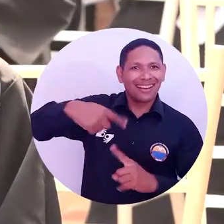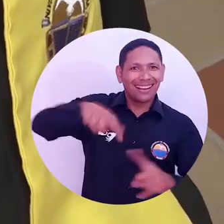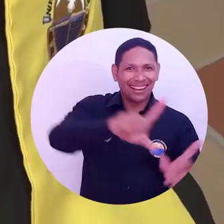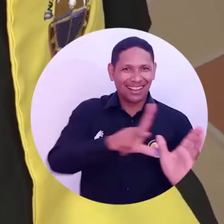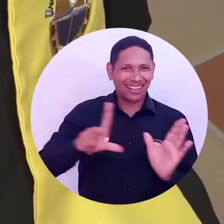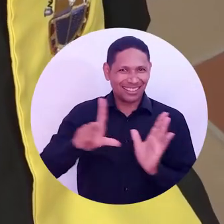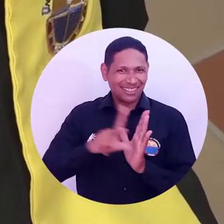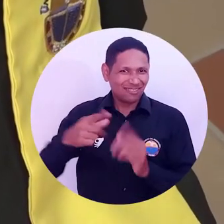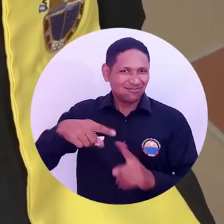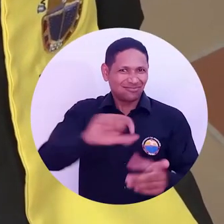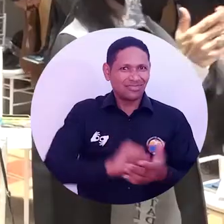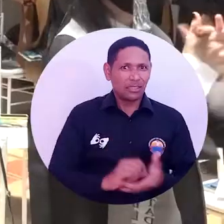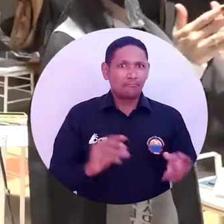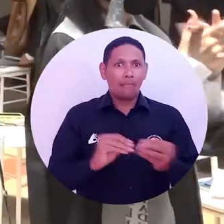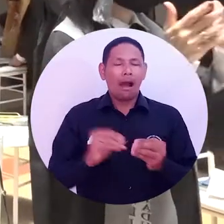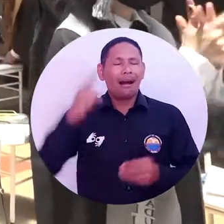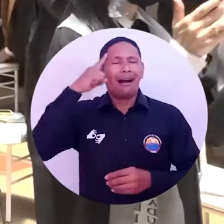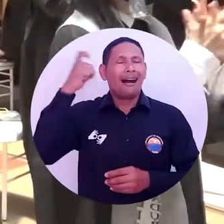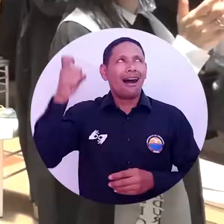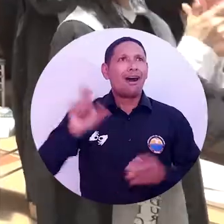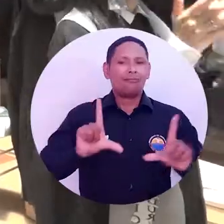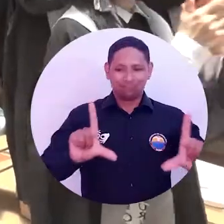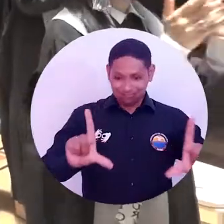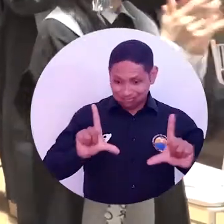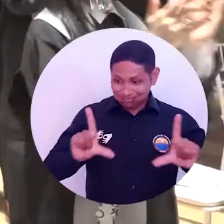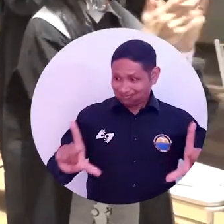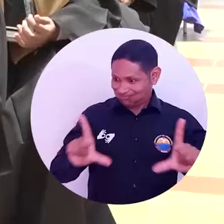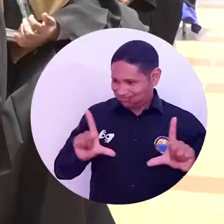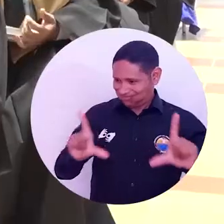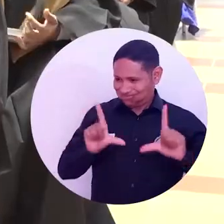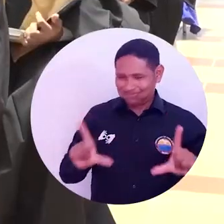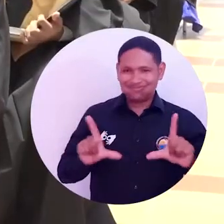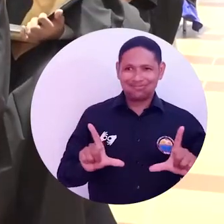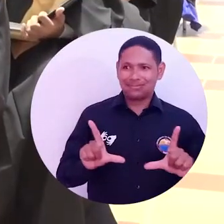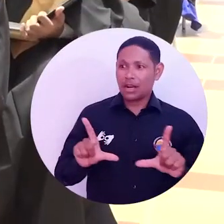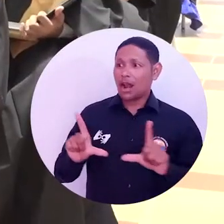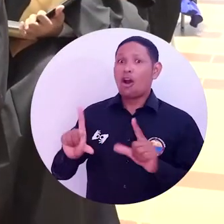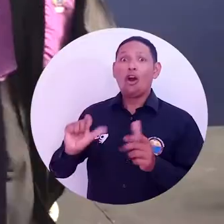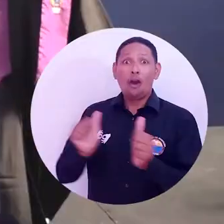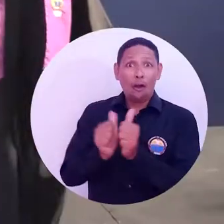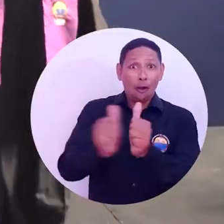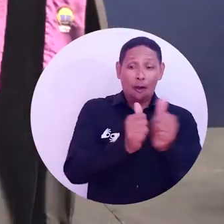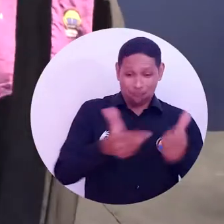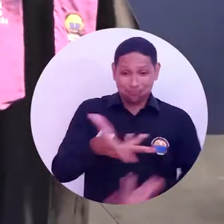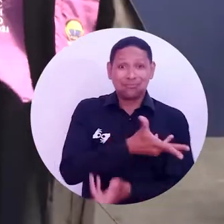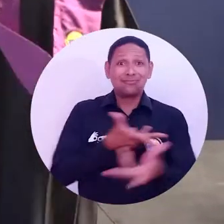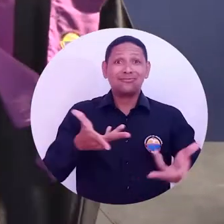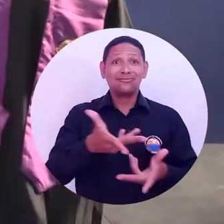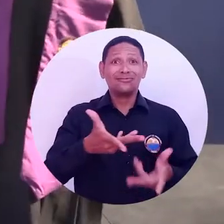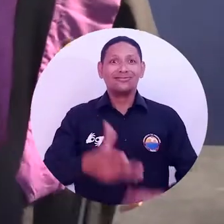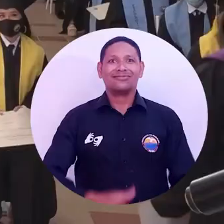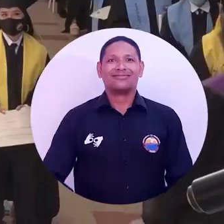turística y hotelera, cumplieron el sueño de recibir los diplomas en sus manos y rodeados de sus compañeros.